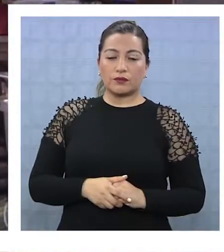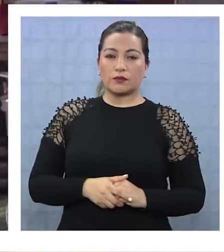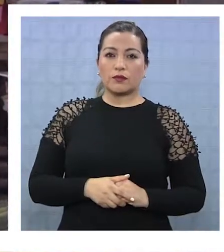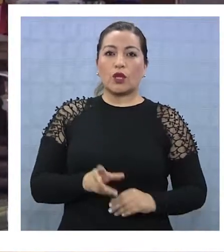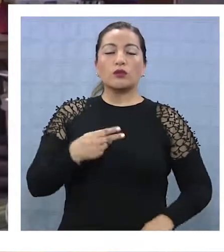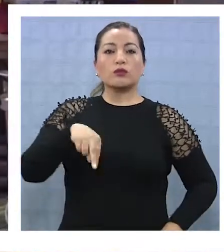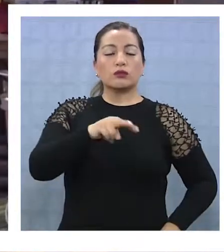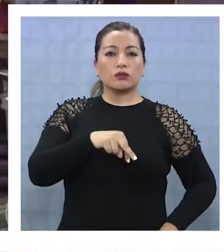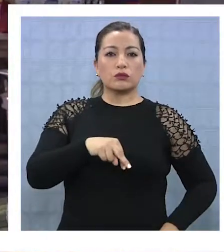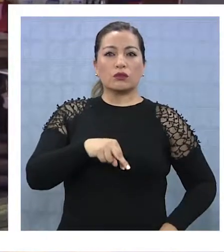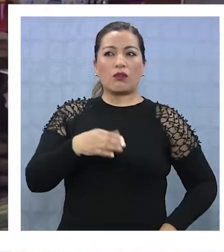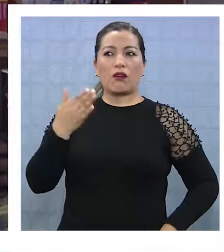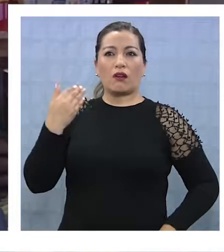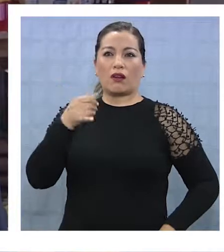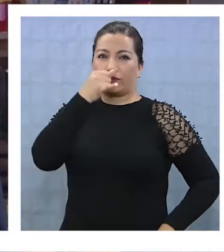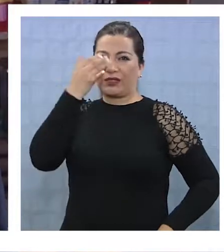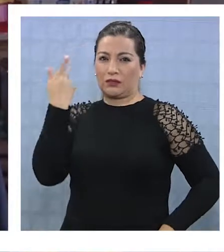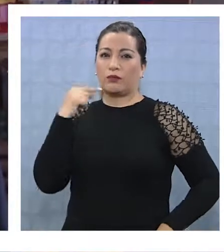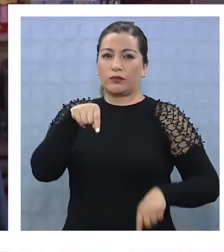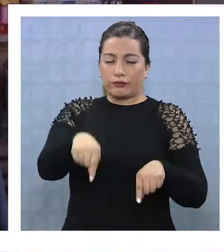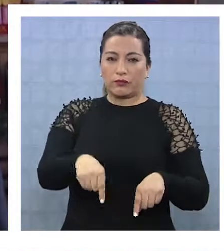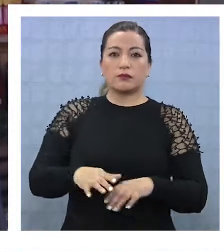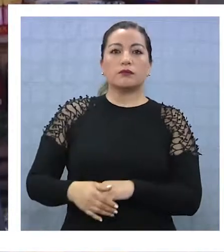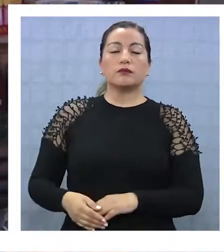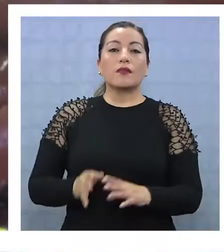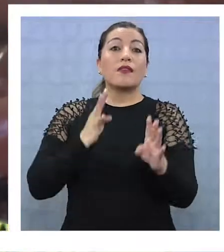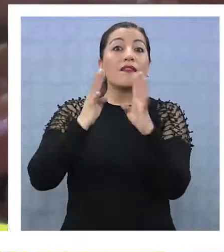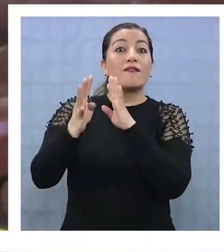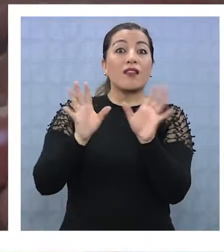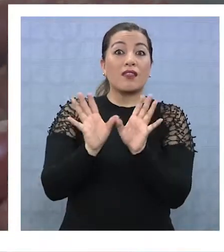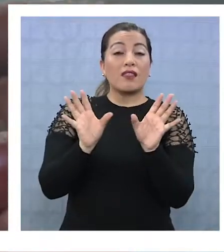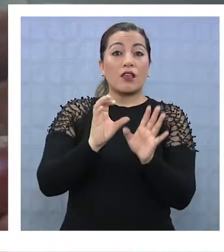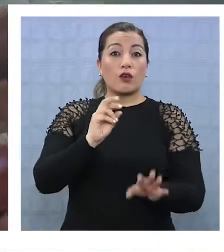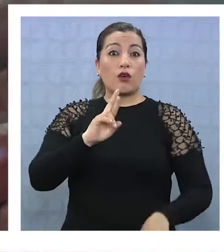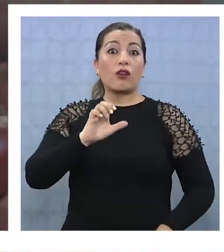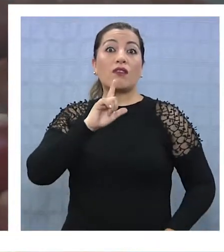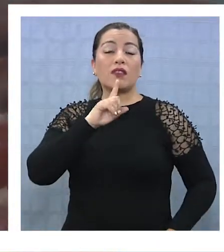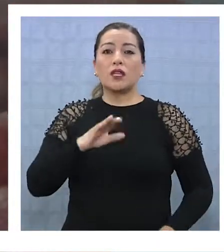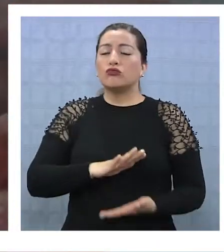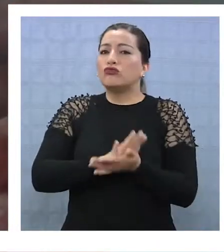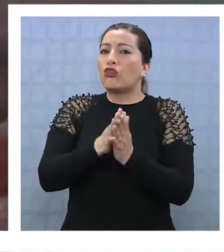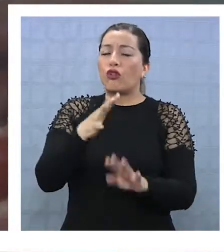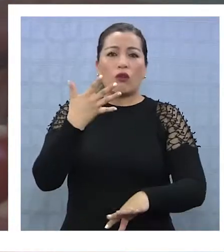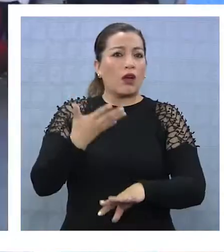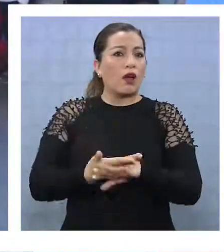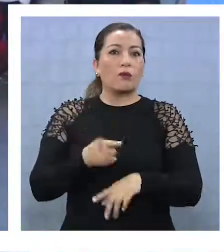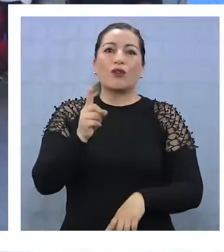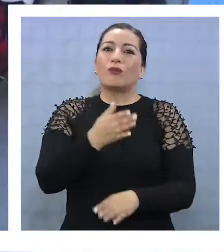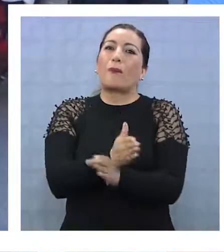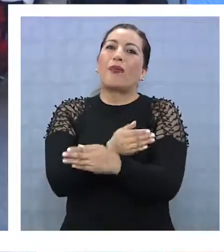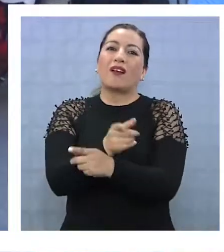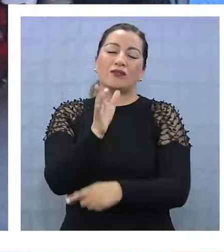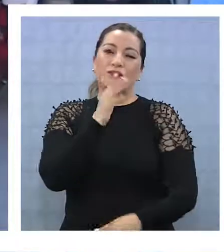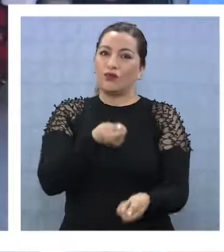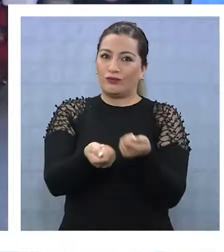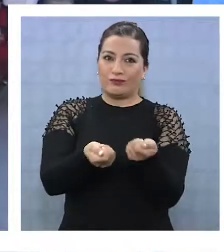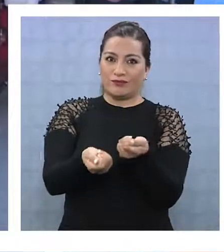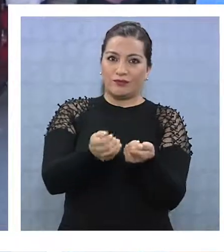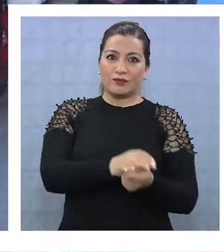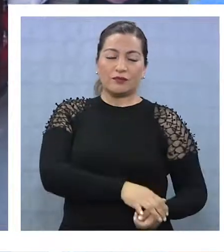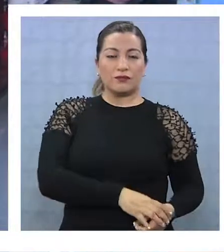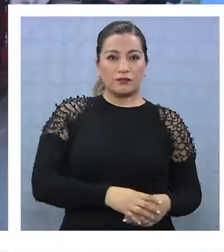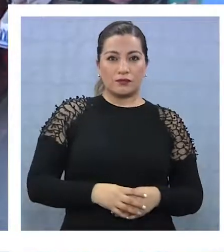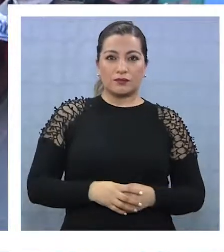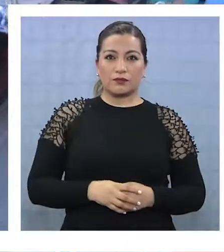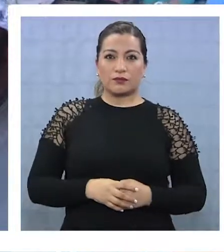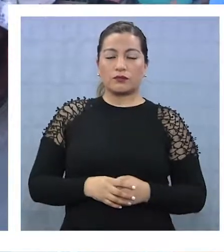Eso es. Nosotros estamos acá de ese tiempo acá. La Feria de Dios Oriente tiene de todo, excepto venta de pescados.